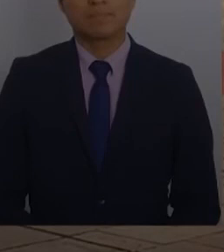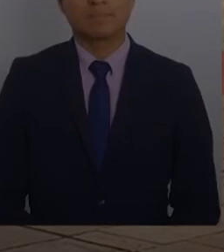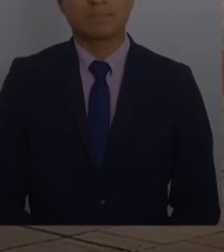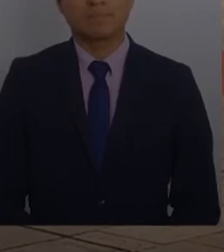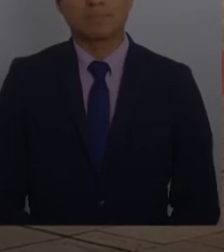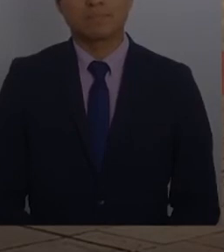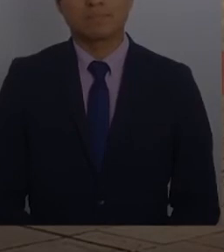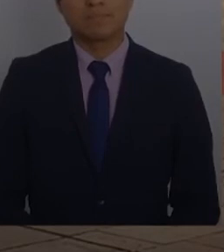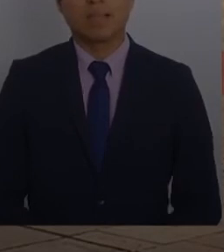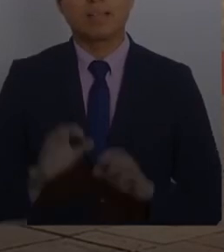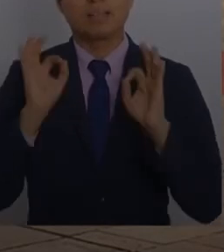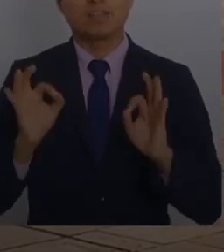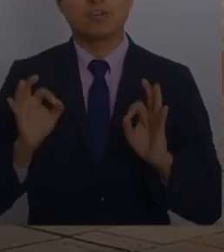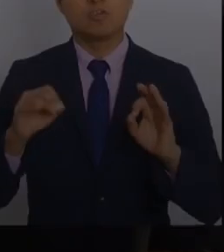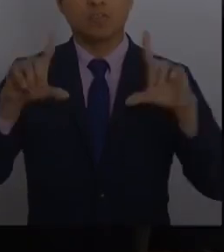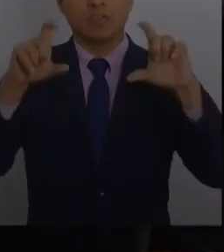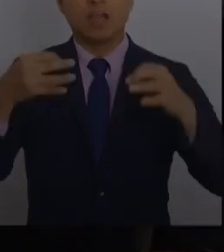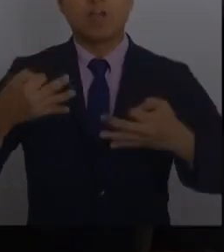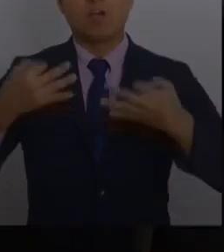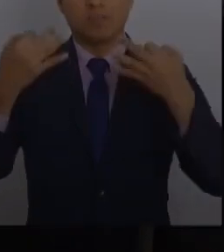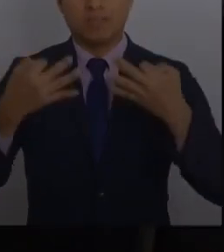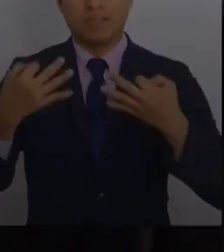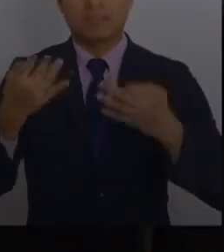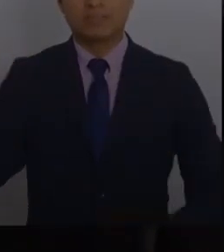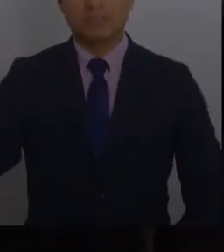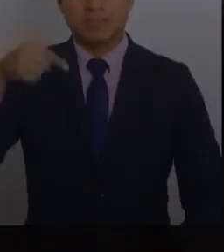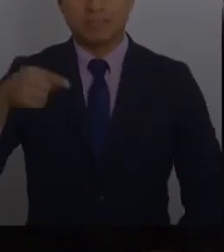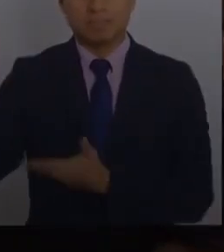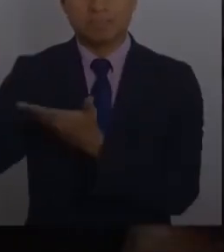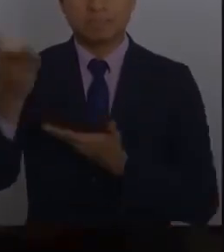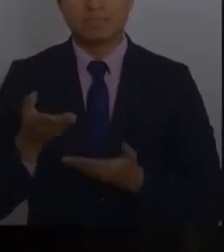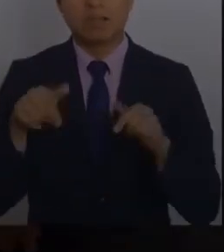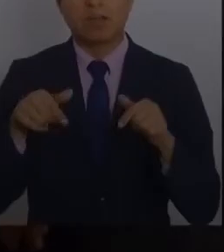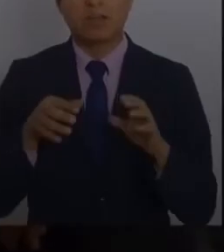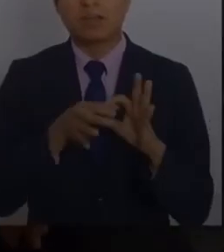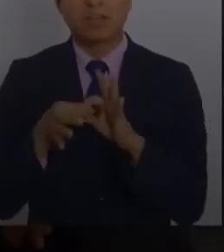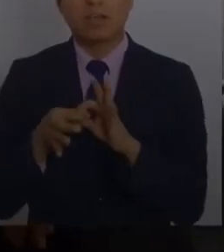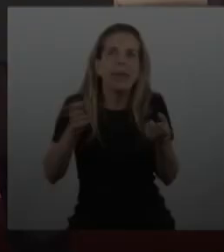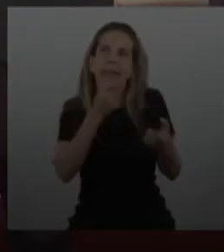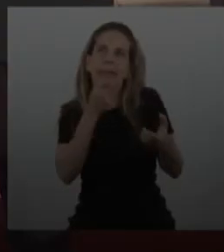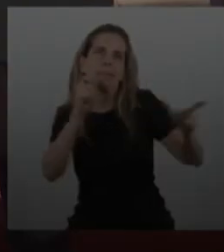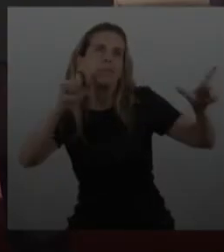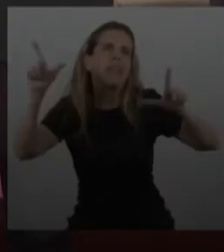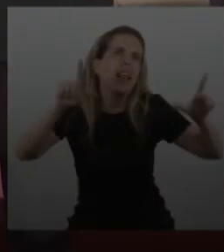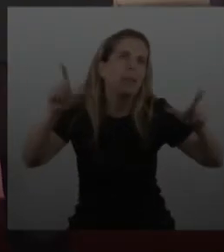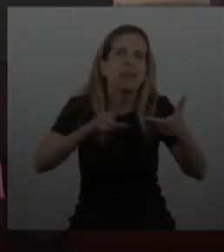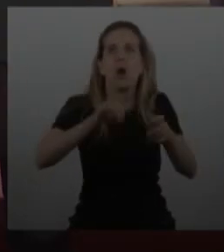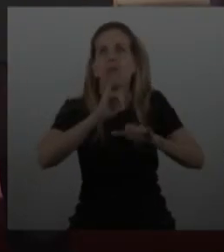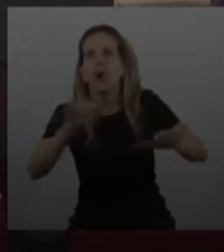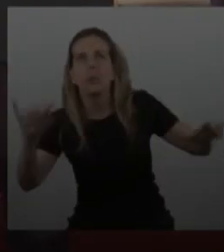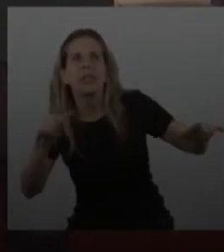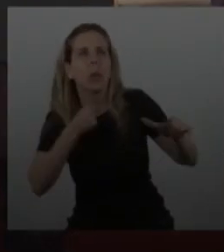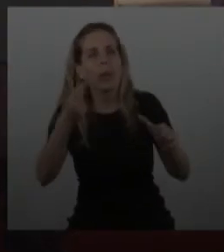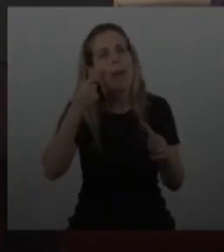argentinos, chilenos y también entre latinoamericanos. A veces los medios se esmeran por ver cuáles son las